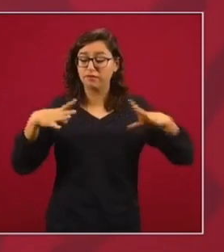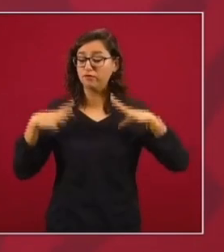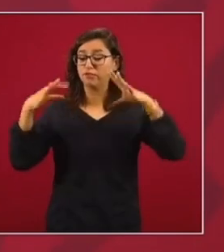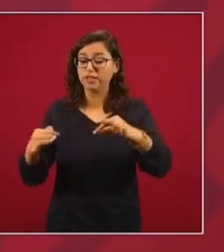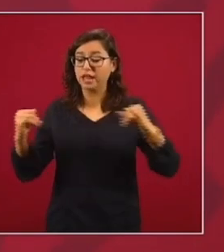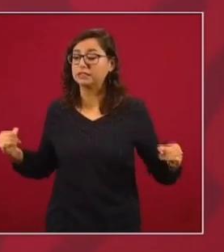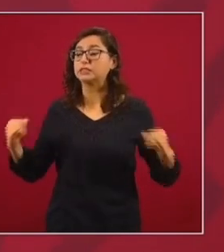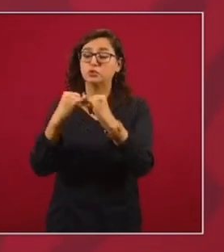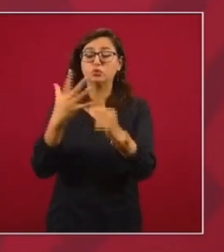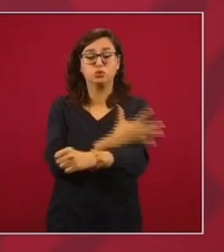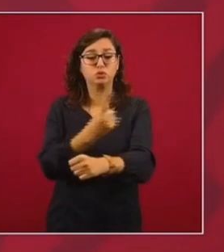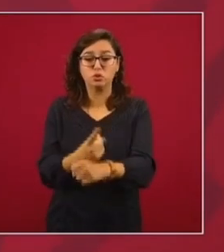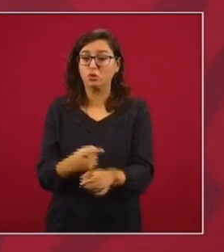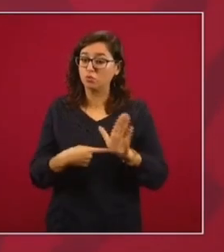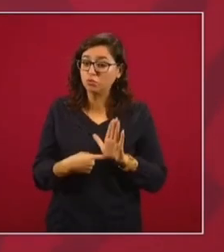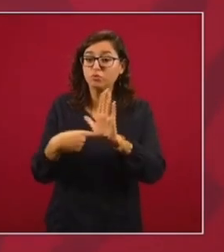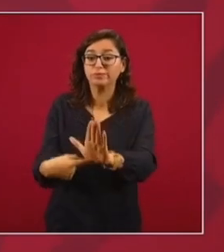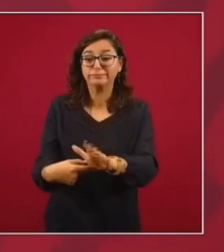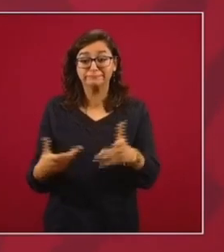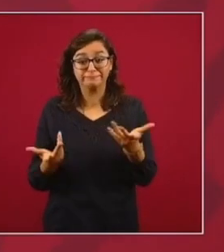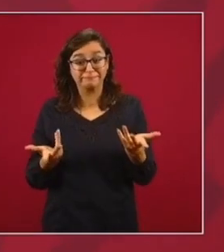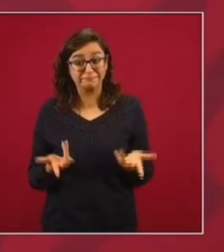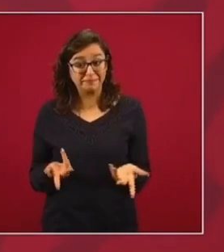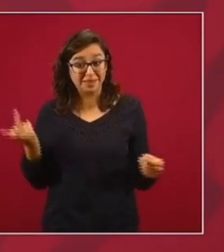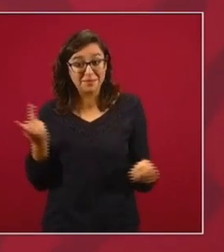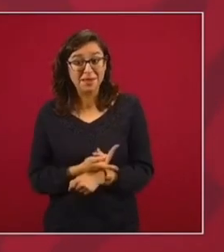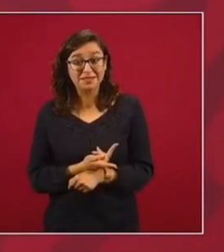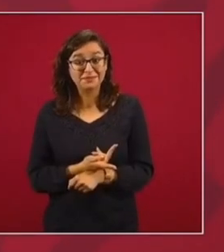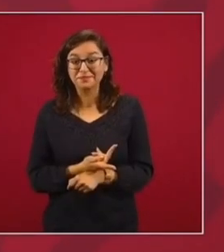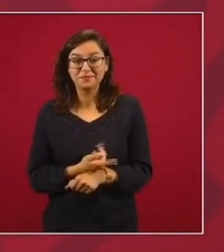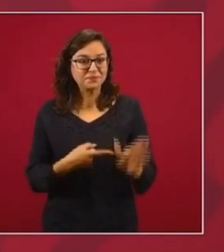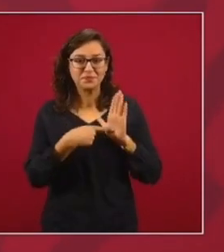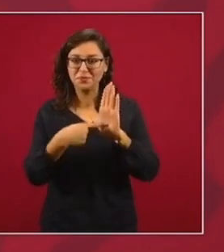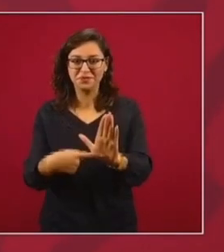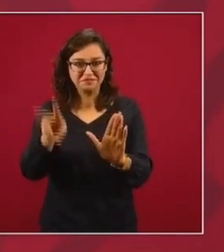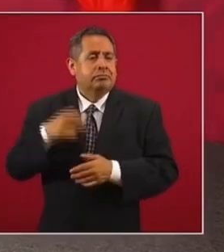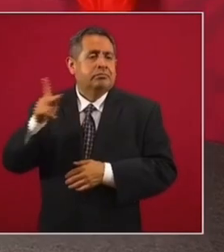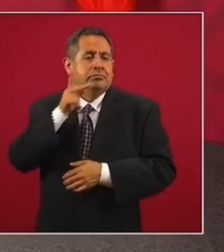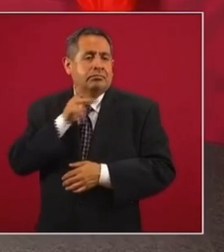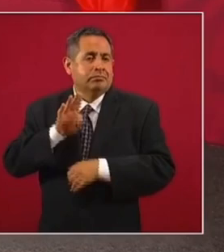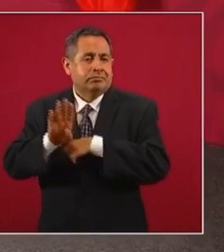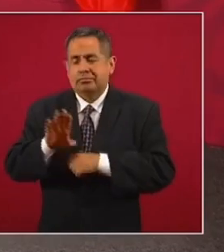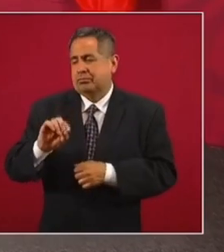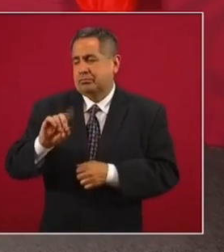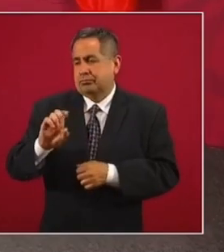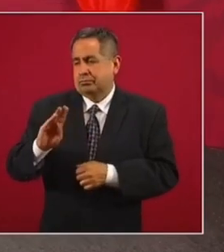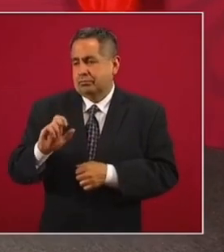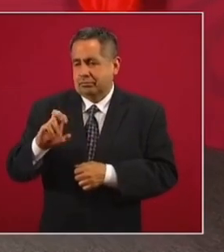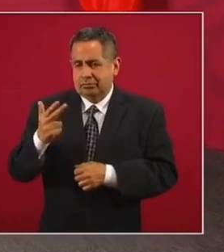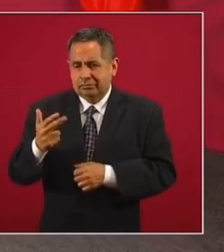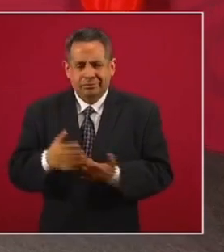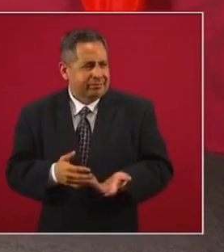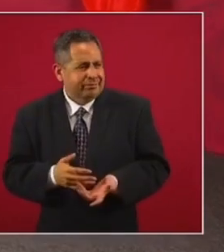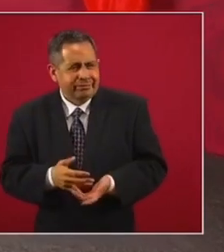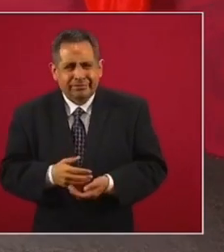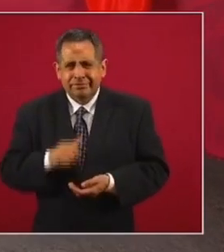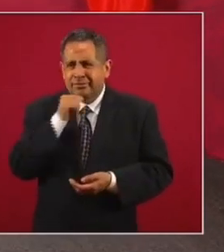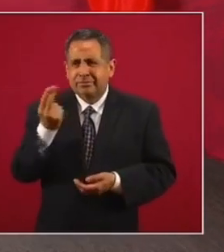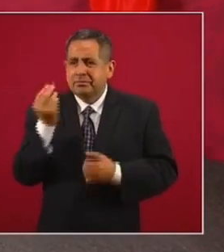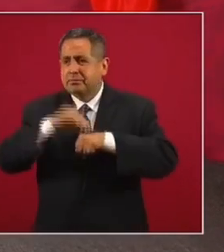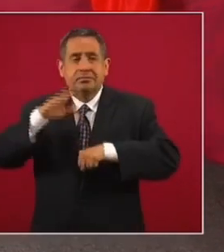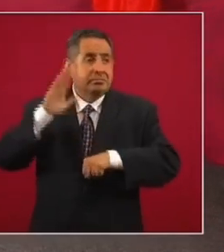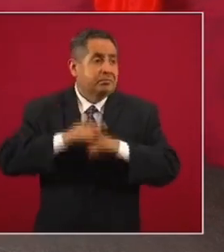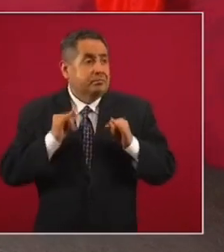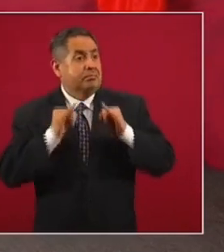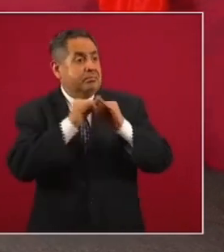instituto de la transparencia, y al final de cuentas, pues, nunca transparentó nada. Entonces, no hace falta crear